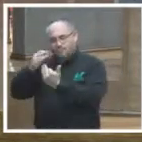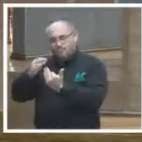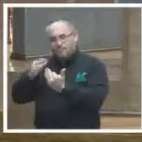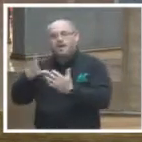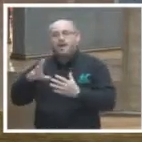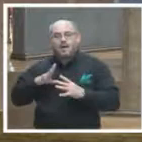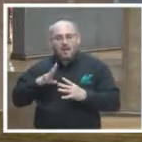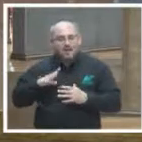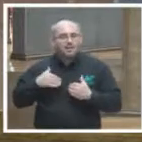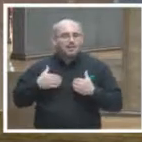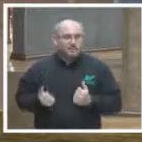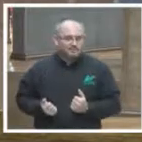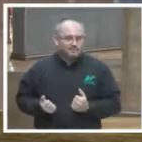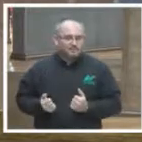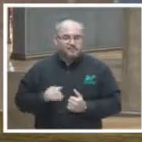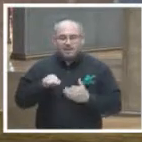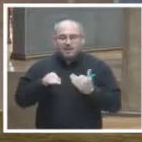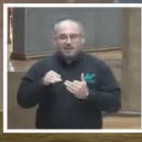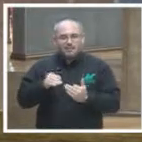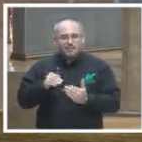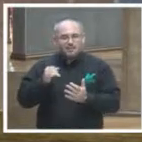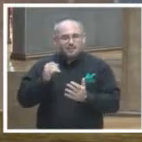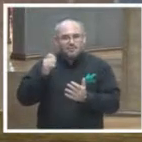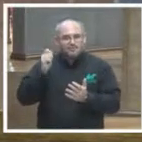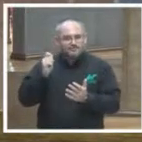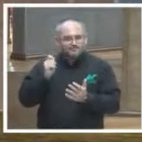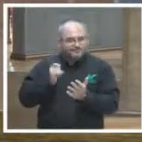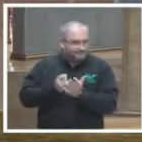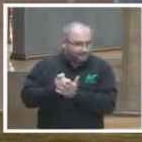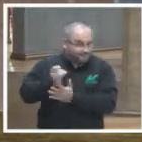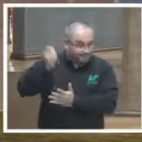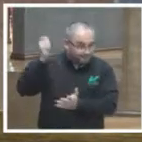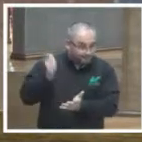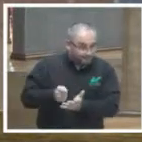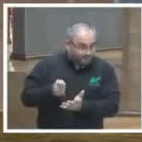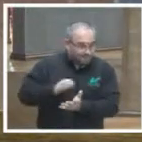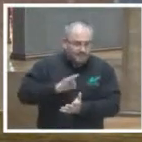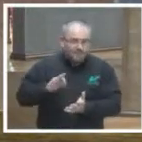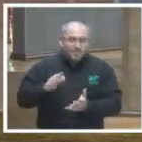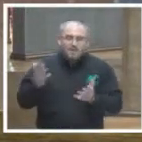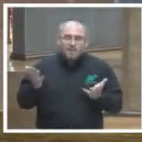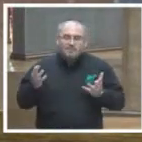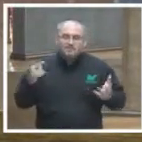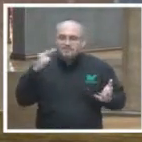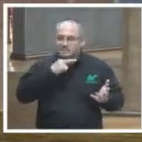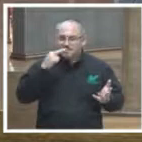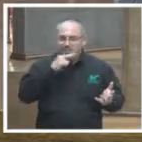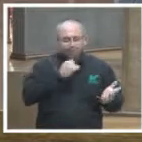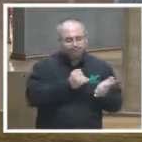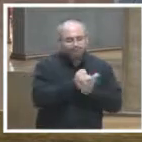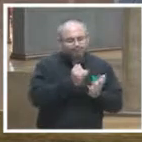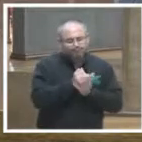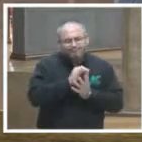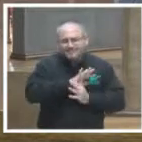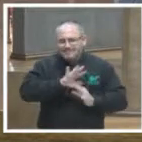entender que no todas las sentencias permiten una construcción de manera